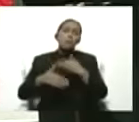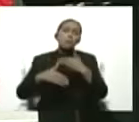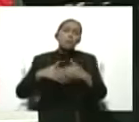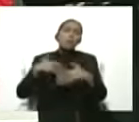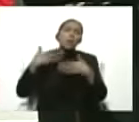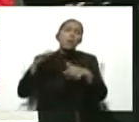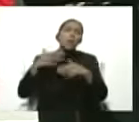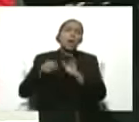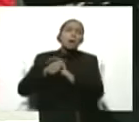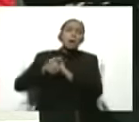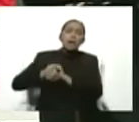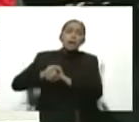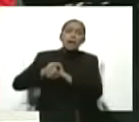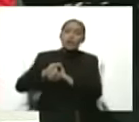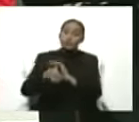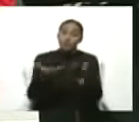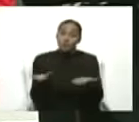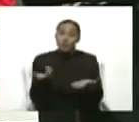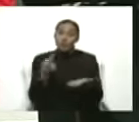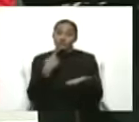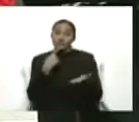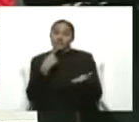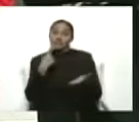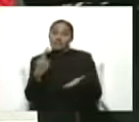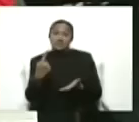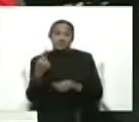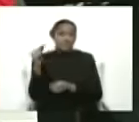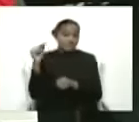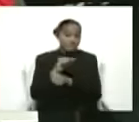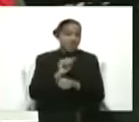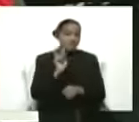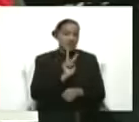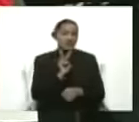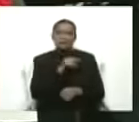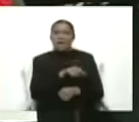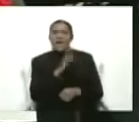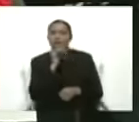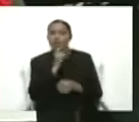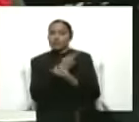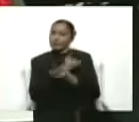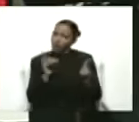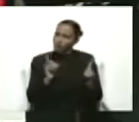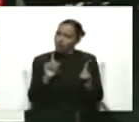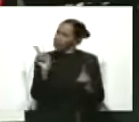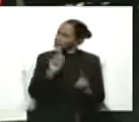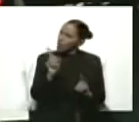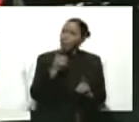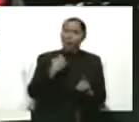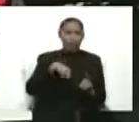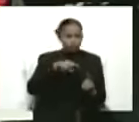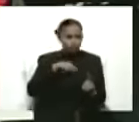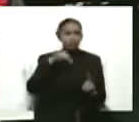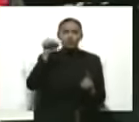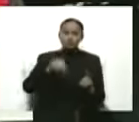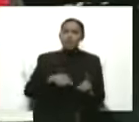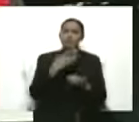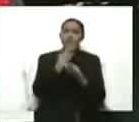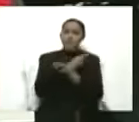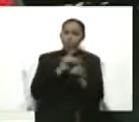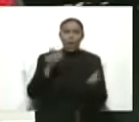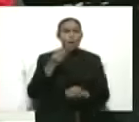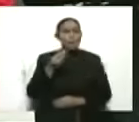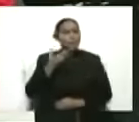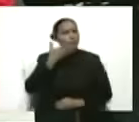Venezuela no hay democracia. Aquí en Venezuela podemos decir con mucho orgullo, el Consejo Nacional